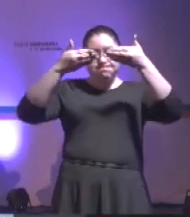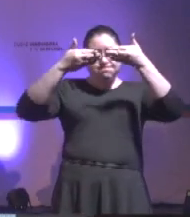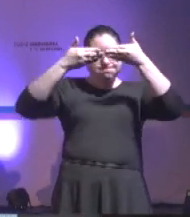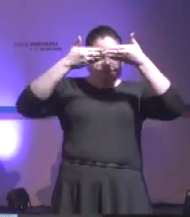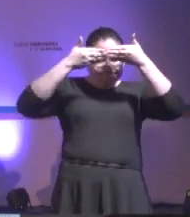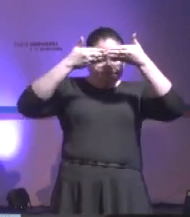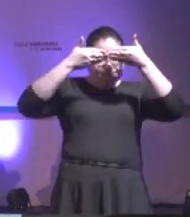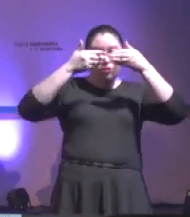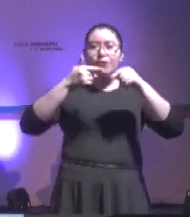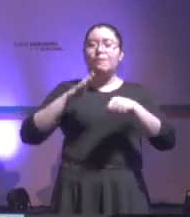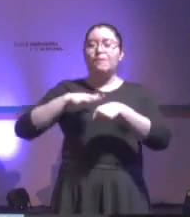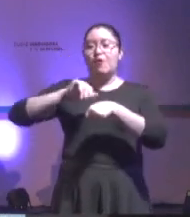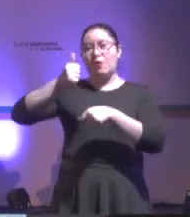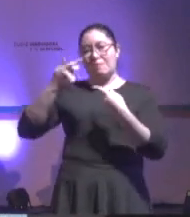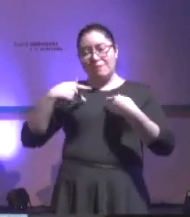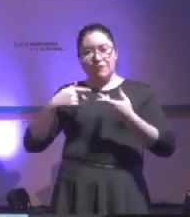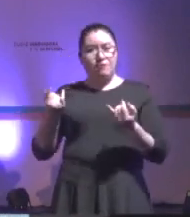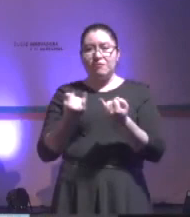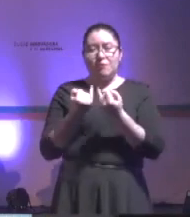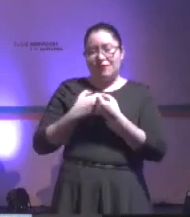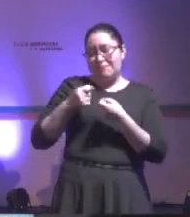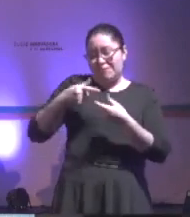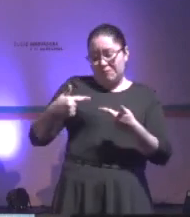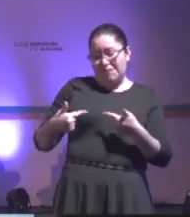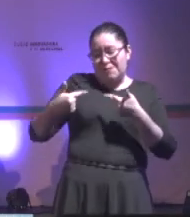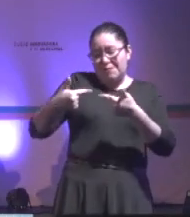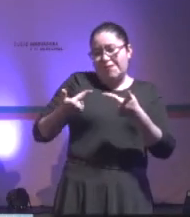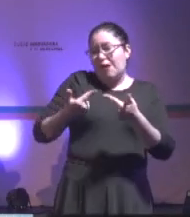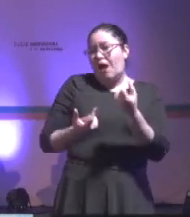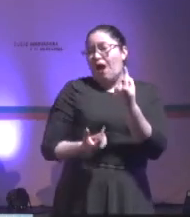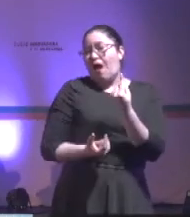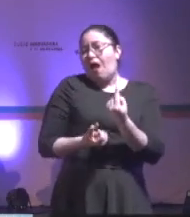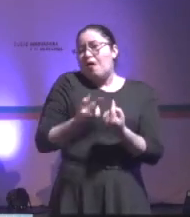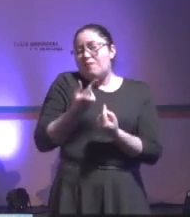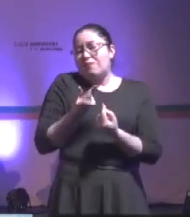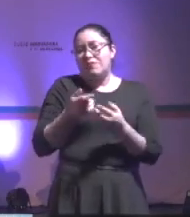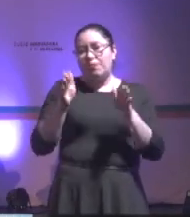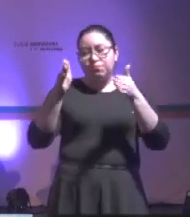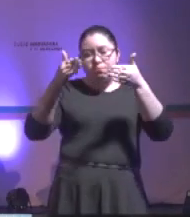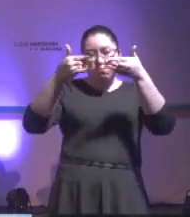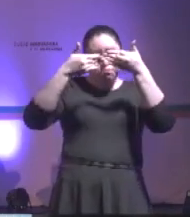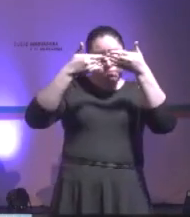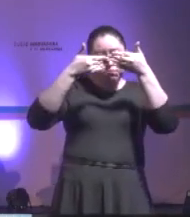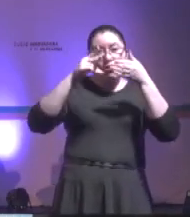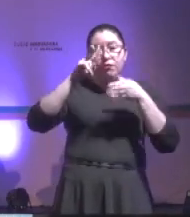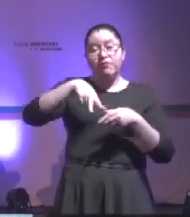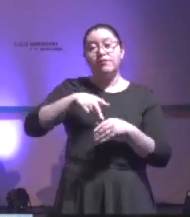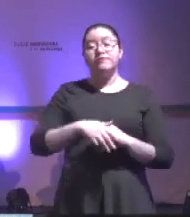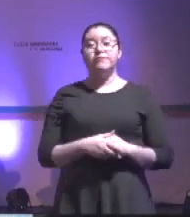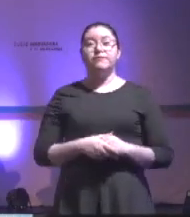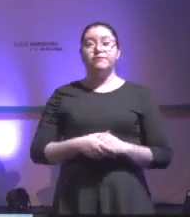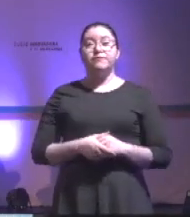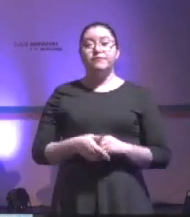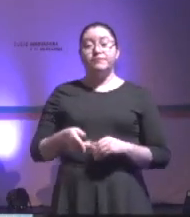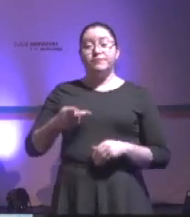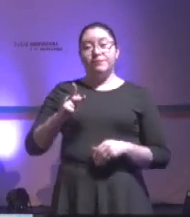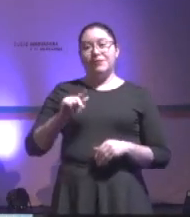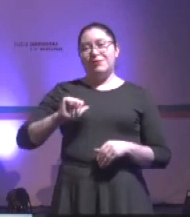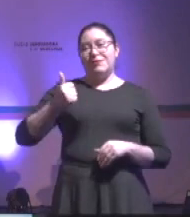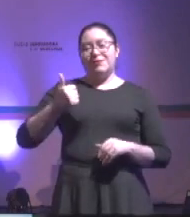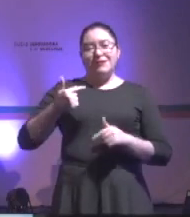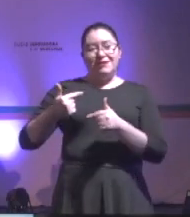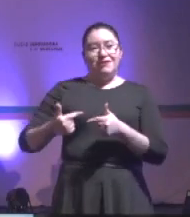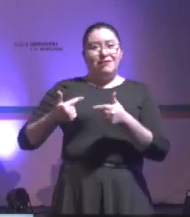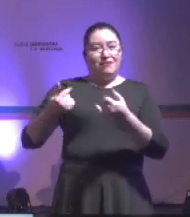otras personas, igual de mi generación, que son no tantos lamentablemente, pero sí que otras generaciones